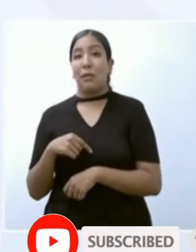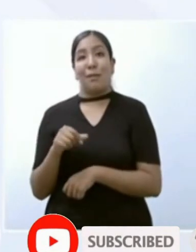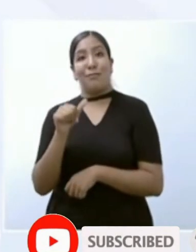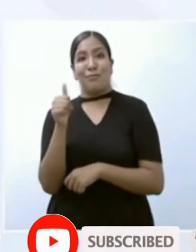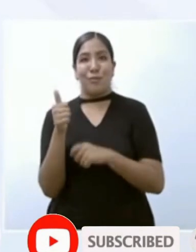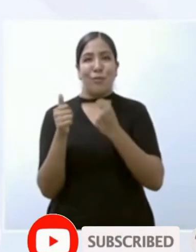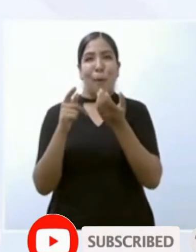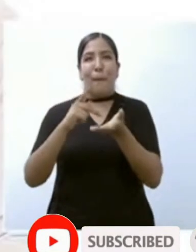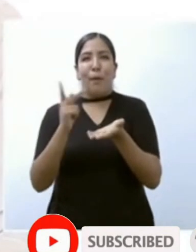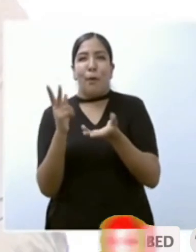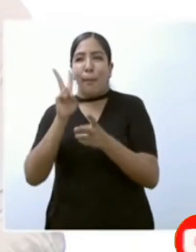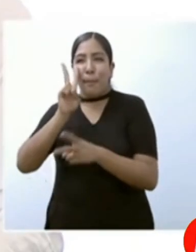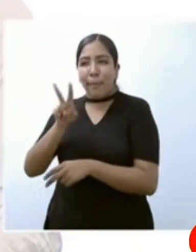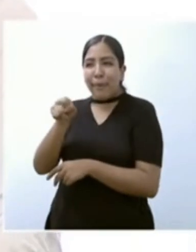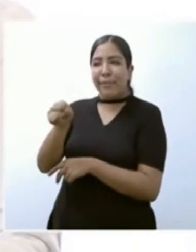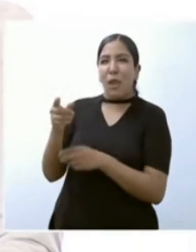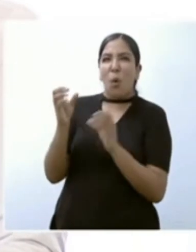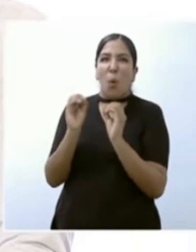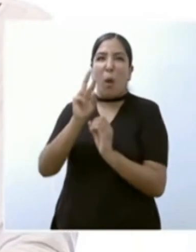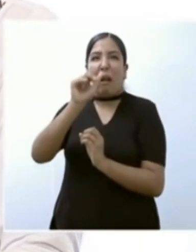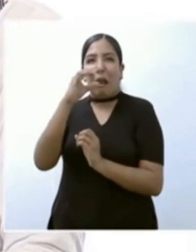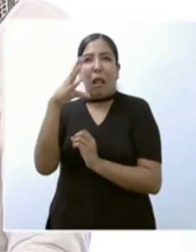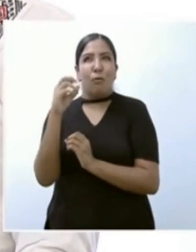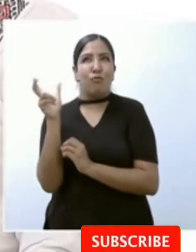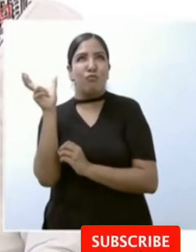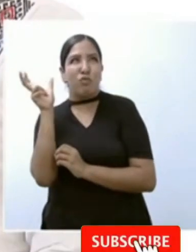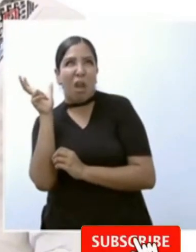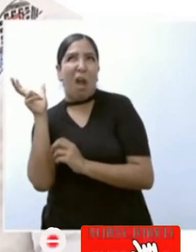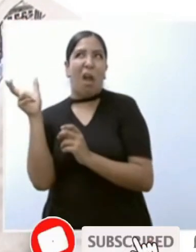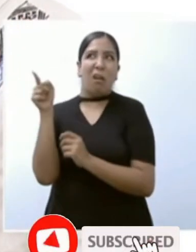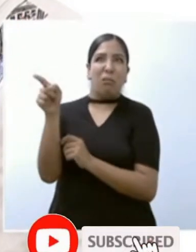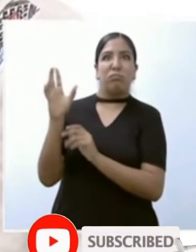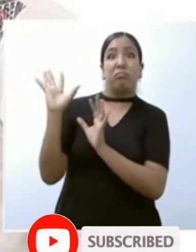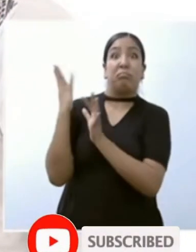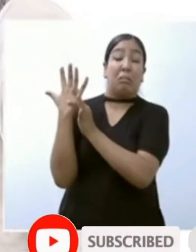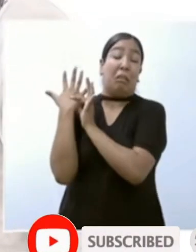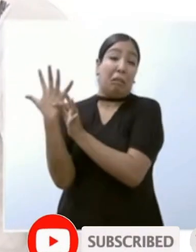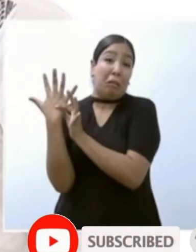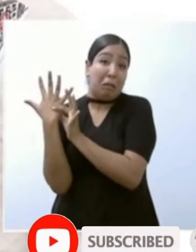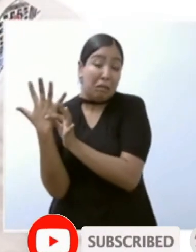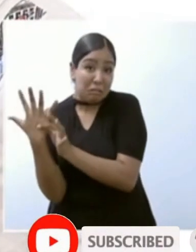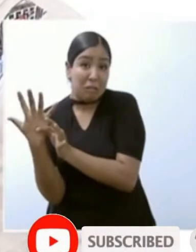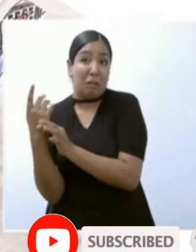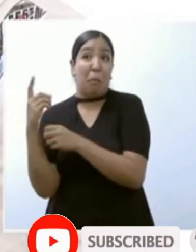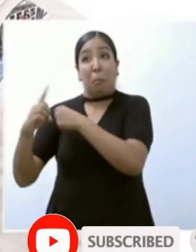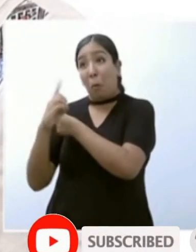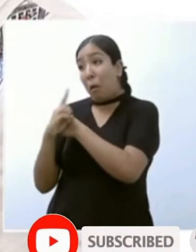o escuchar en los programas de radio o en los noticieros de televisión